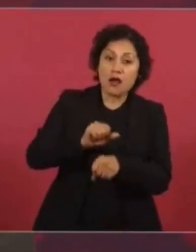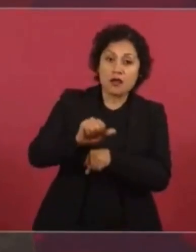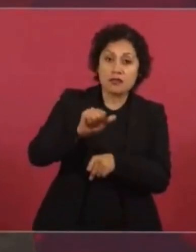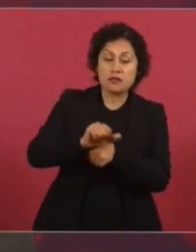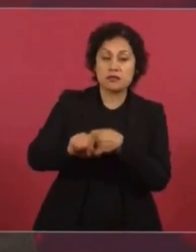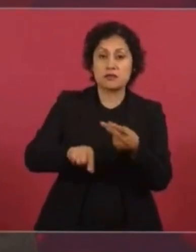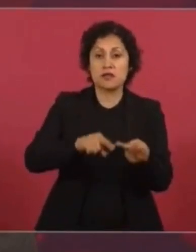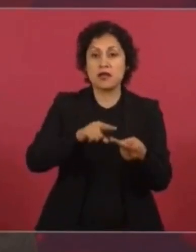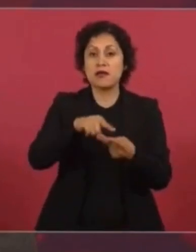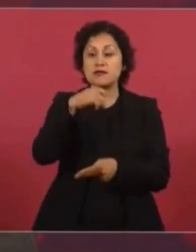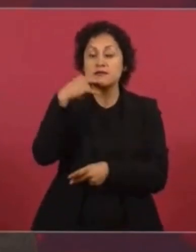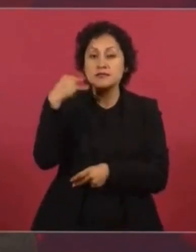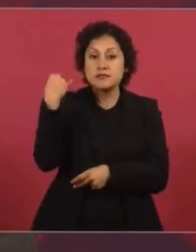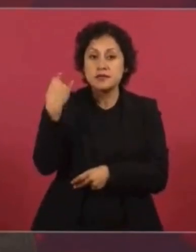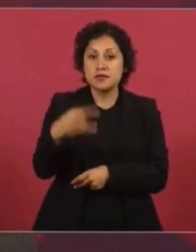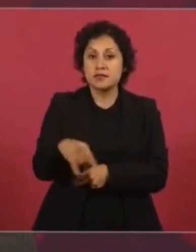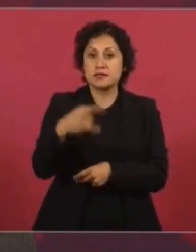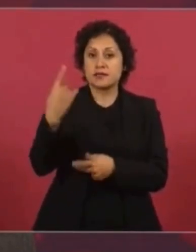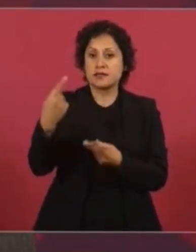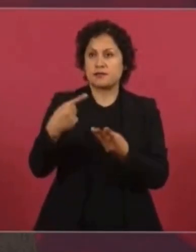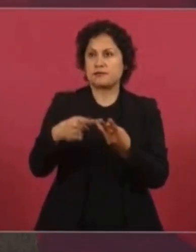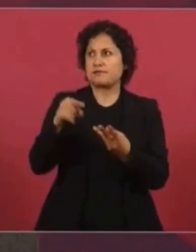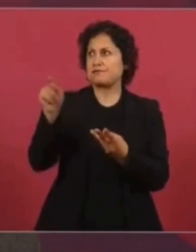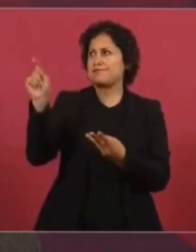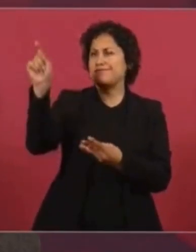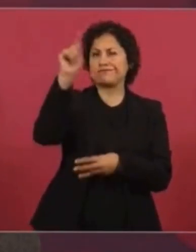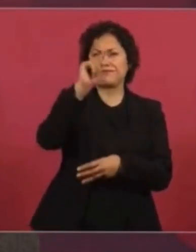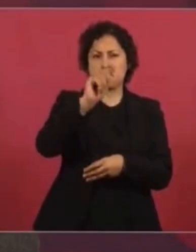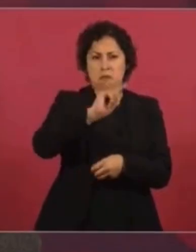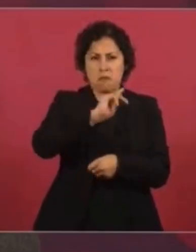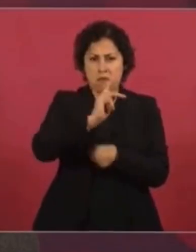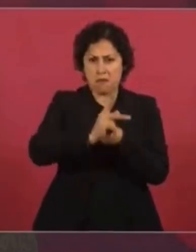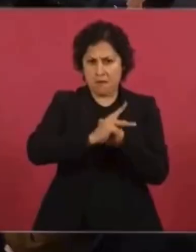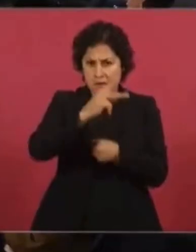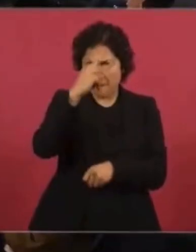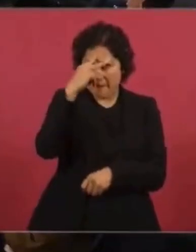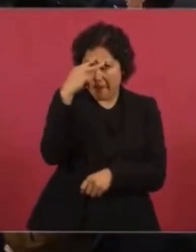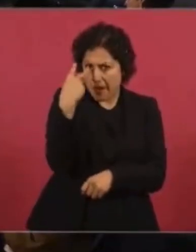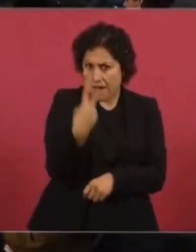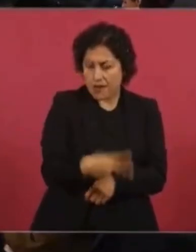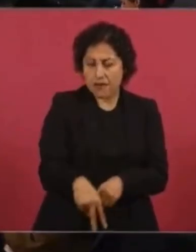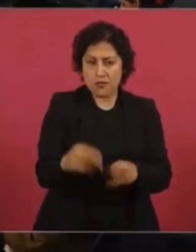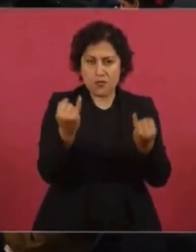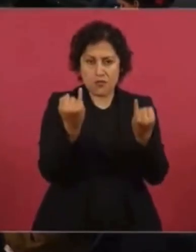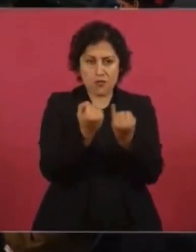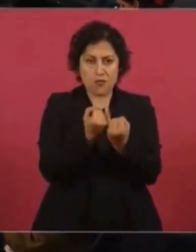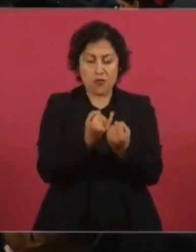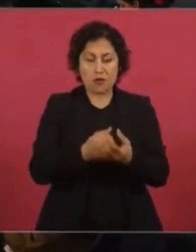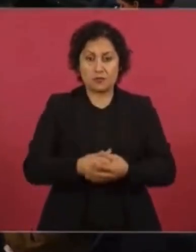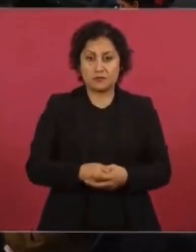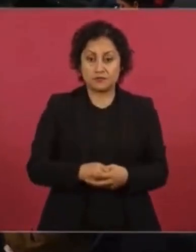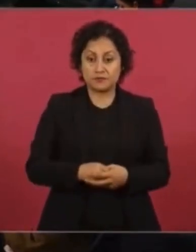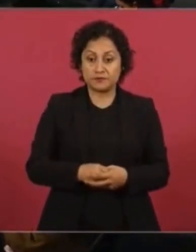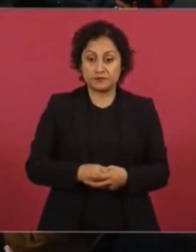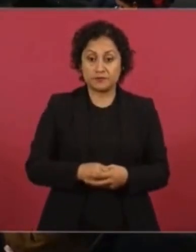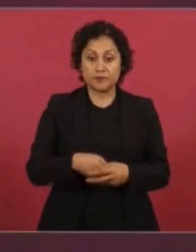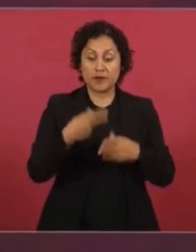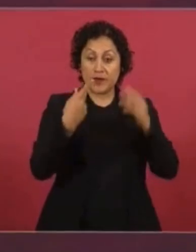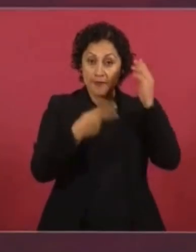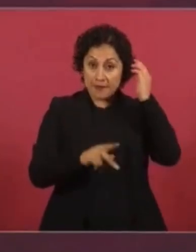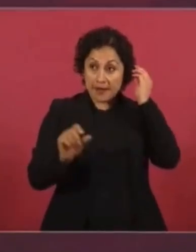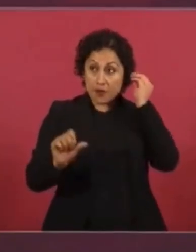todos lados, en México, pero allá está peor.